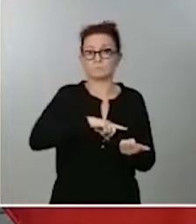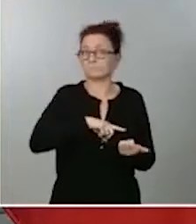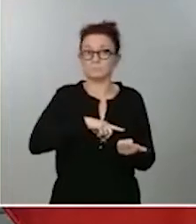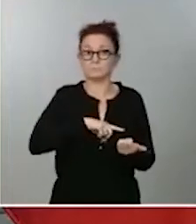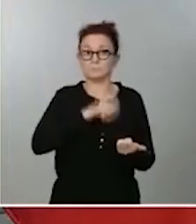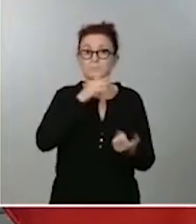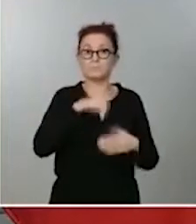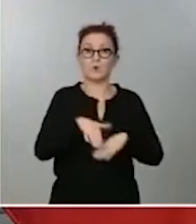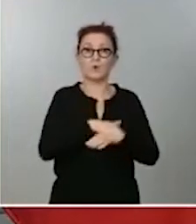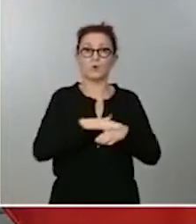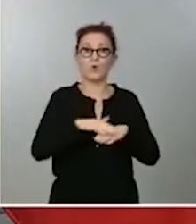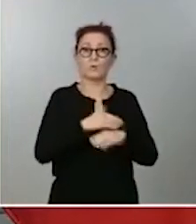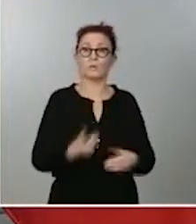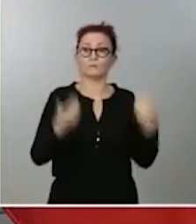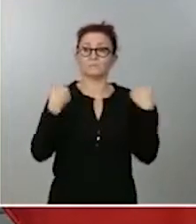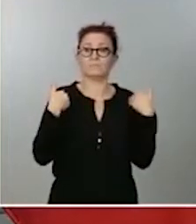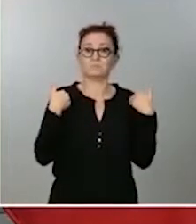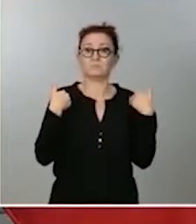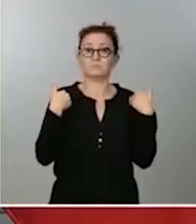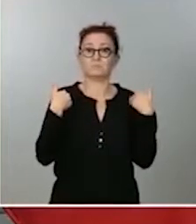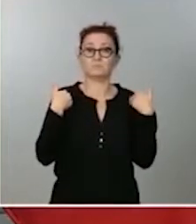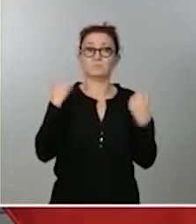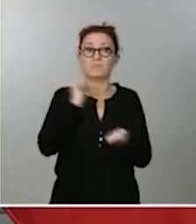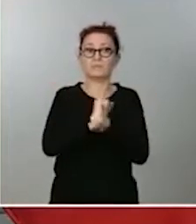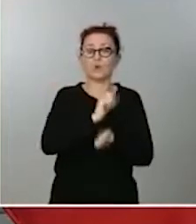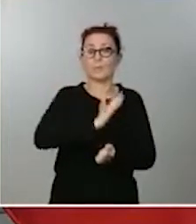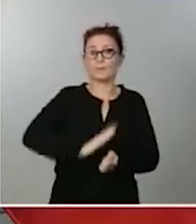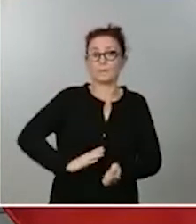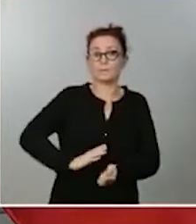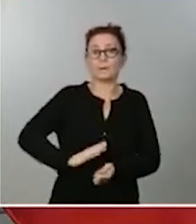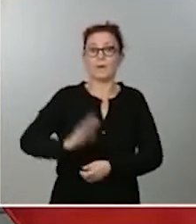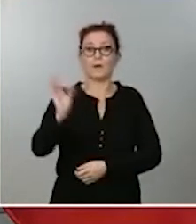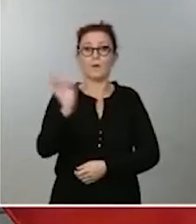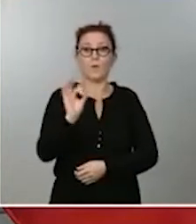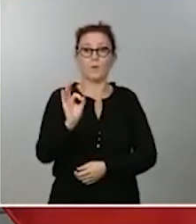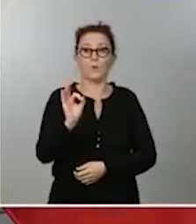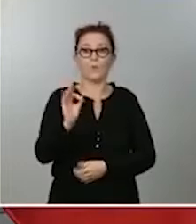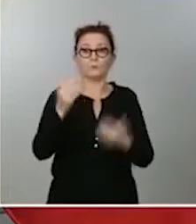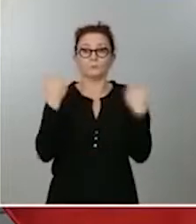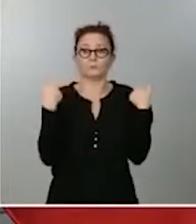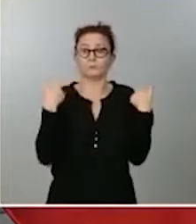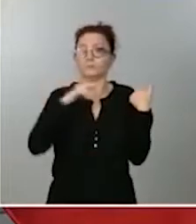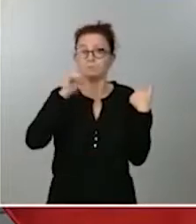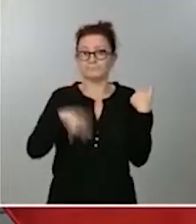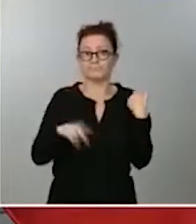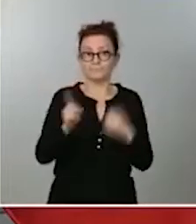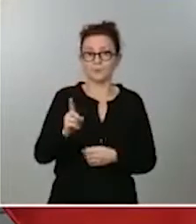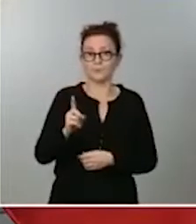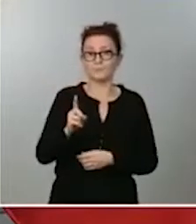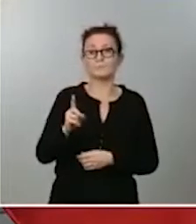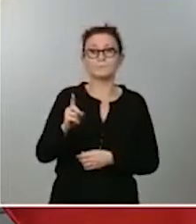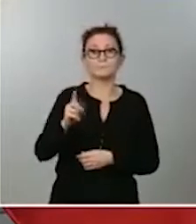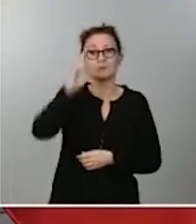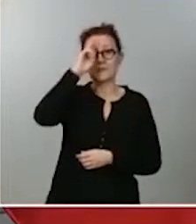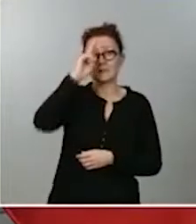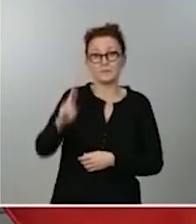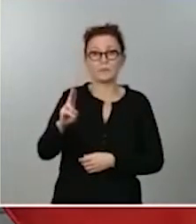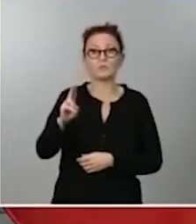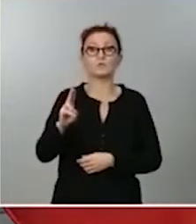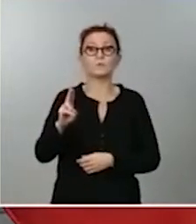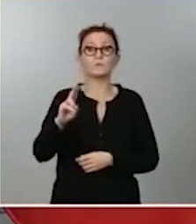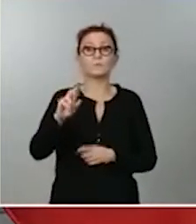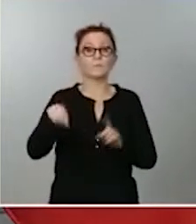dicta la prisión preventiva ni ninguna otra resolución judicial. Por tanto, respetamos, al igual que exigimos también para